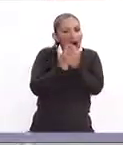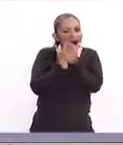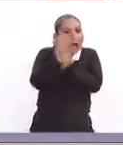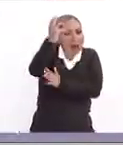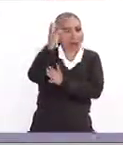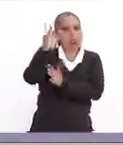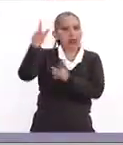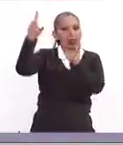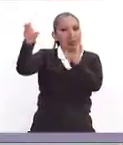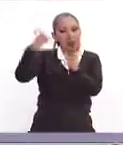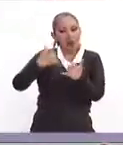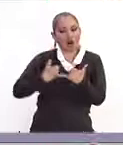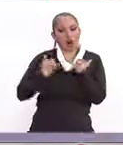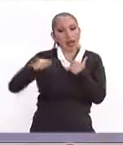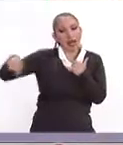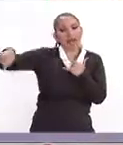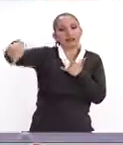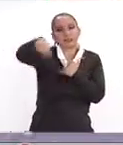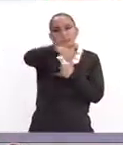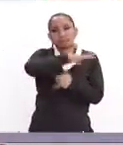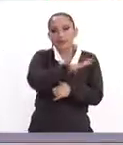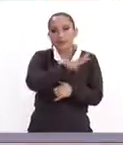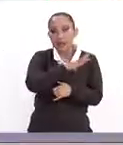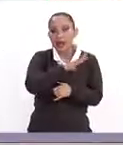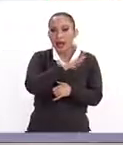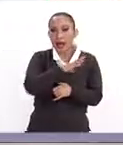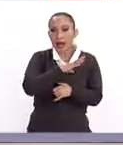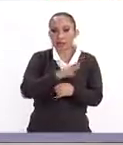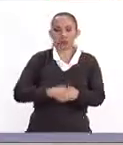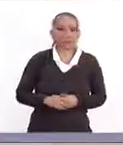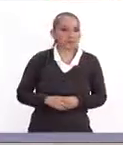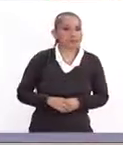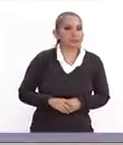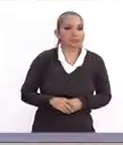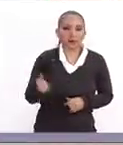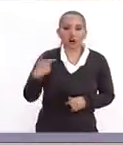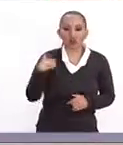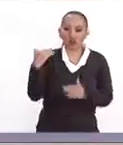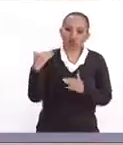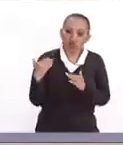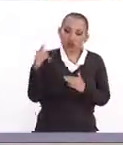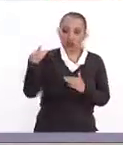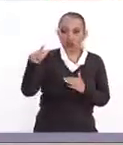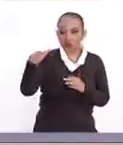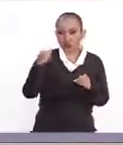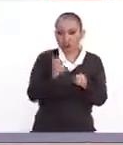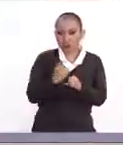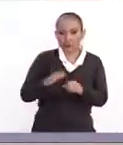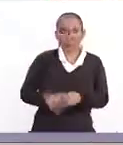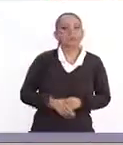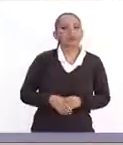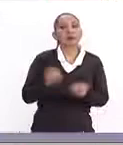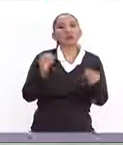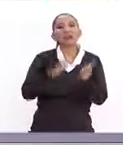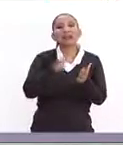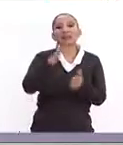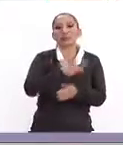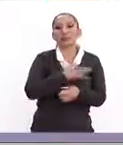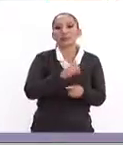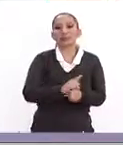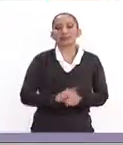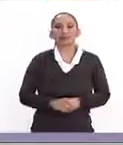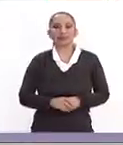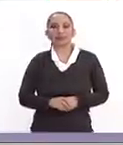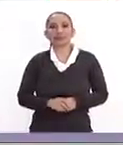en los que podrían estar involucrados los adolescentes, los menores de edad. Muchas gracias y muy buenos días.